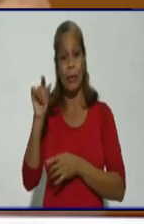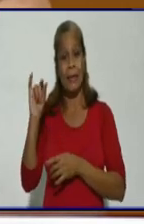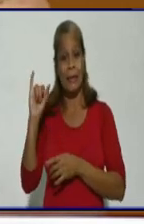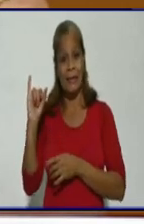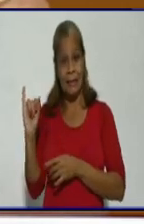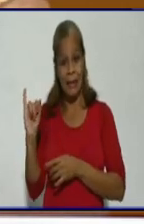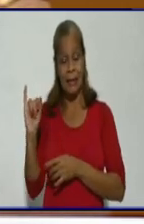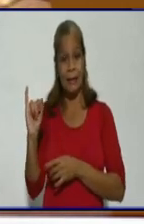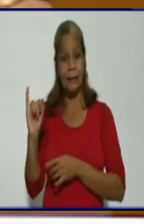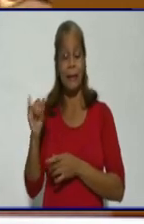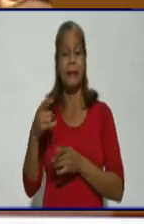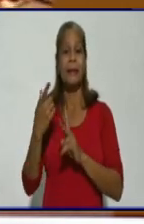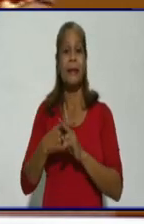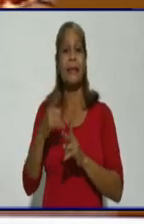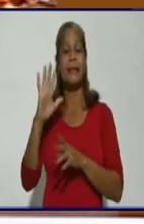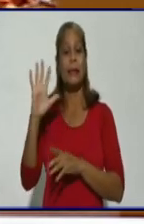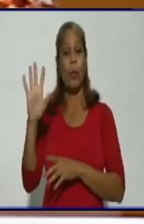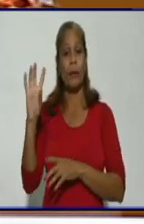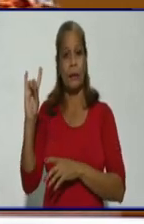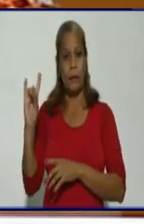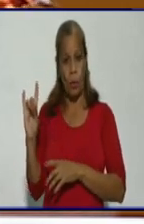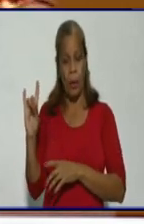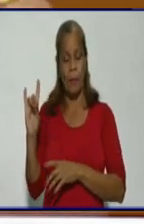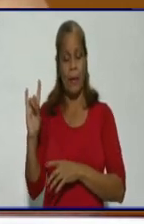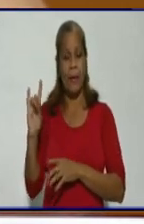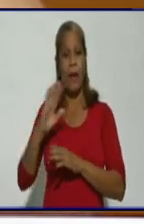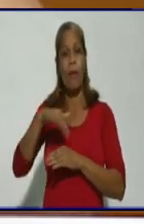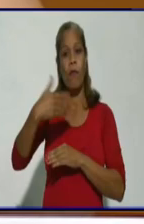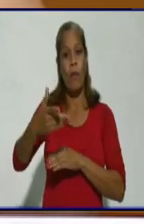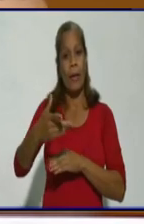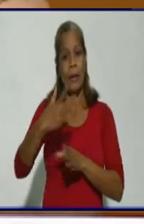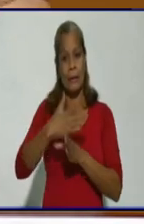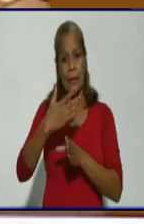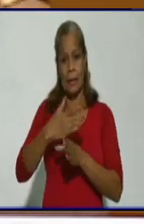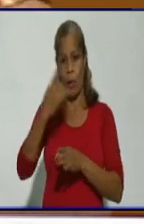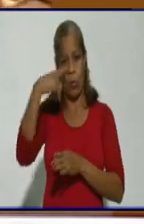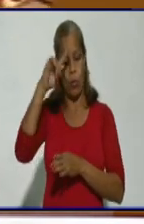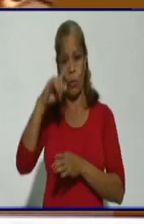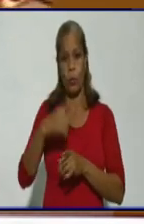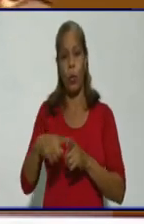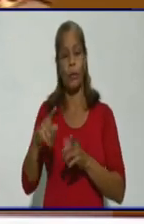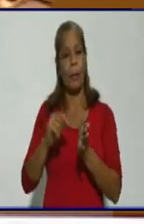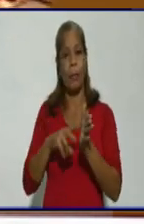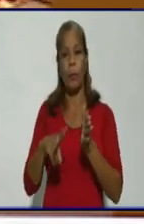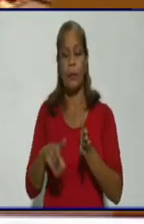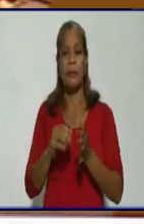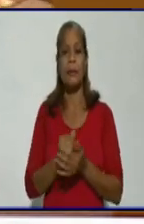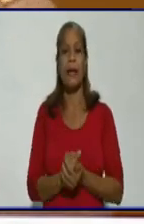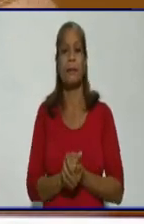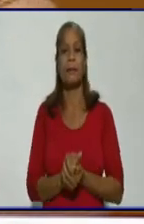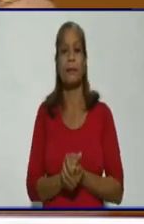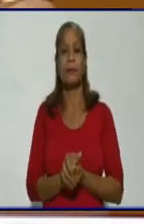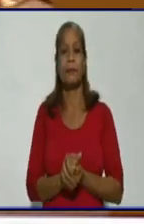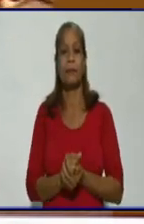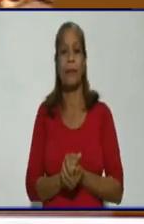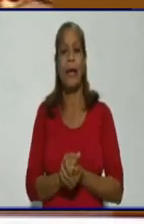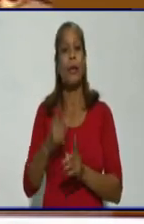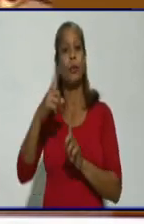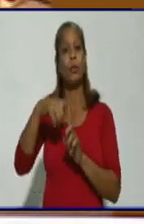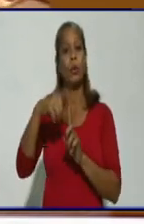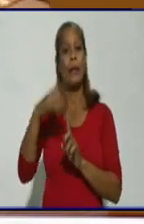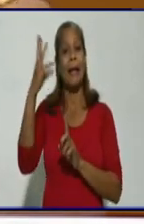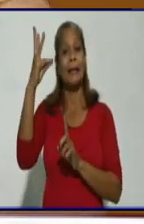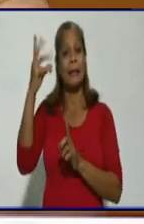Tenemos 151 casos sospechosos y 525 por concepto de contactos. El total de